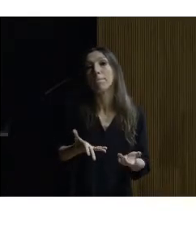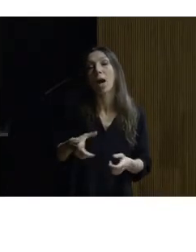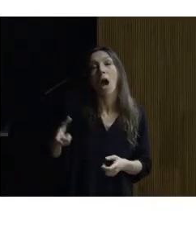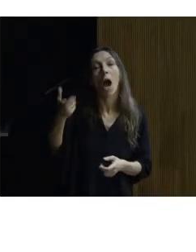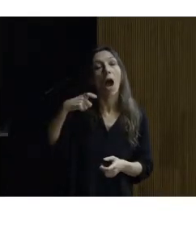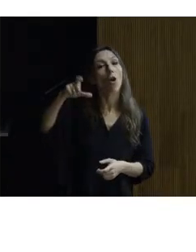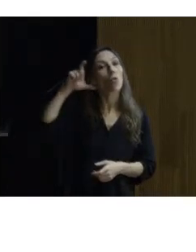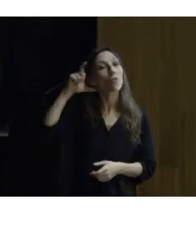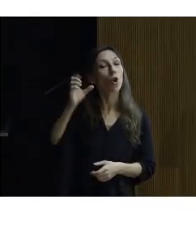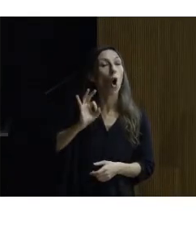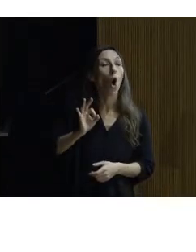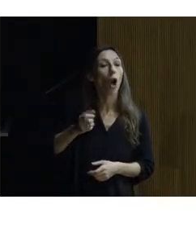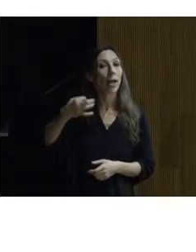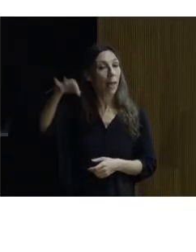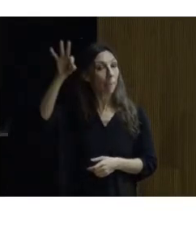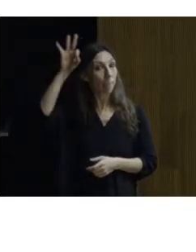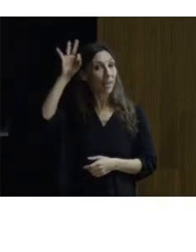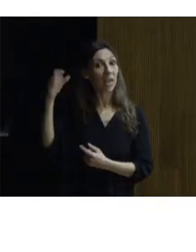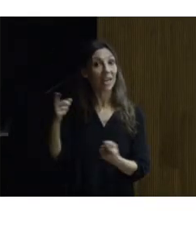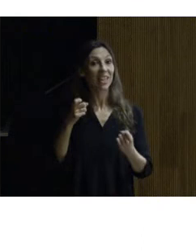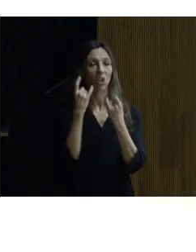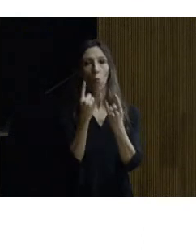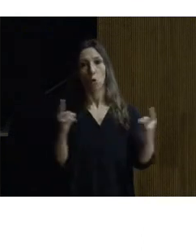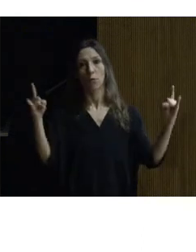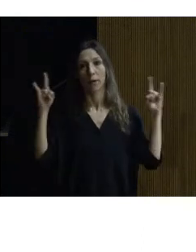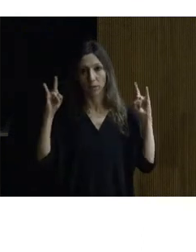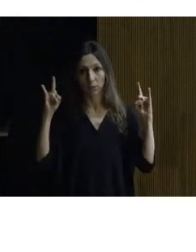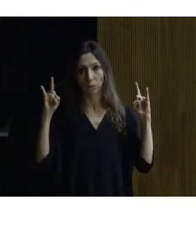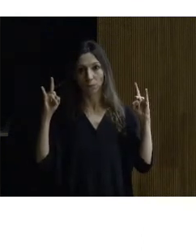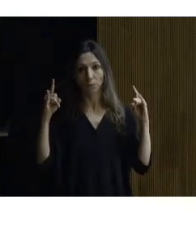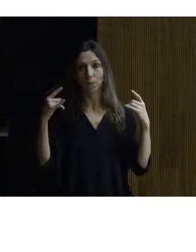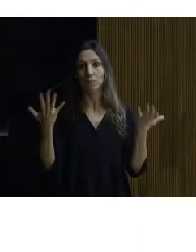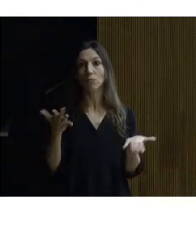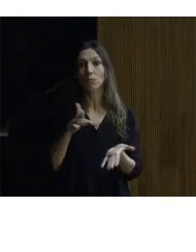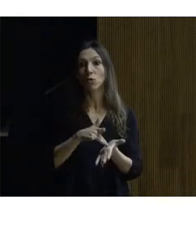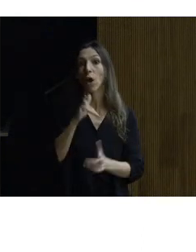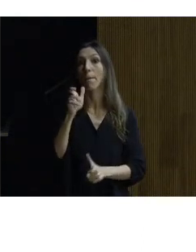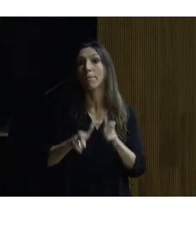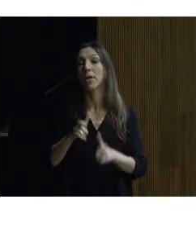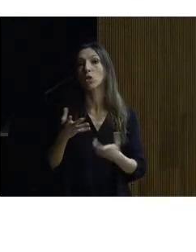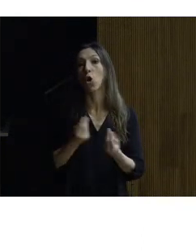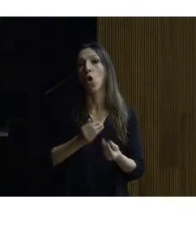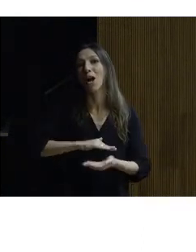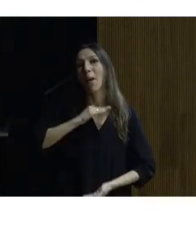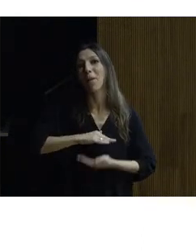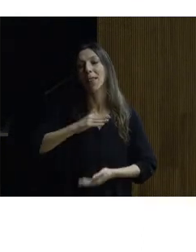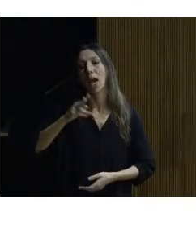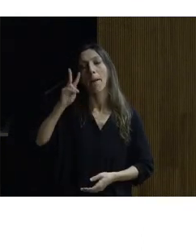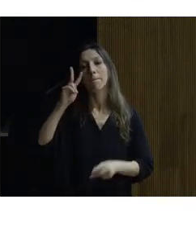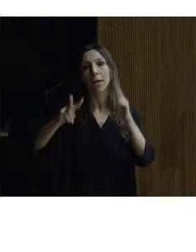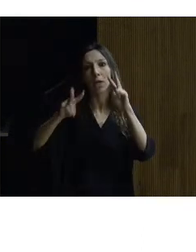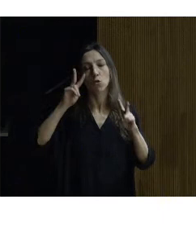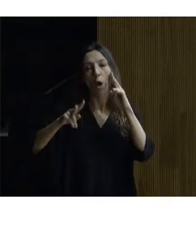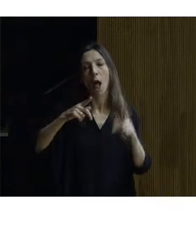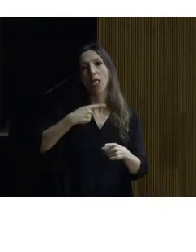bien un implante coclear lo que van a necesitar va a ser el bucle magnético y en el caso de las personas con diferente capacidad visual como elementos